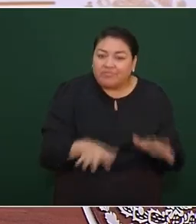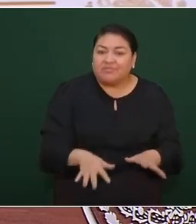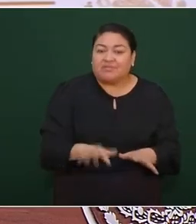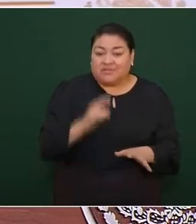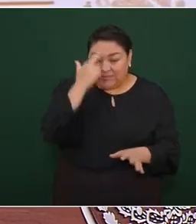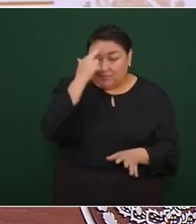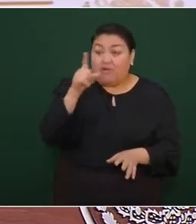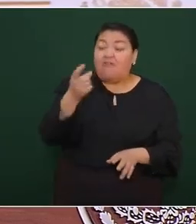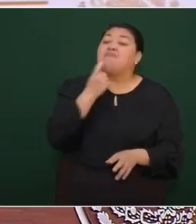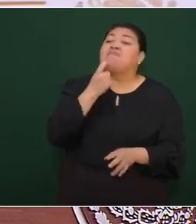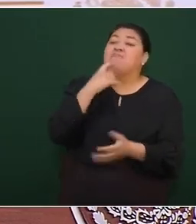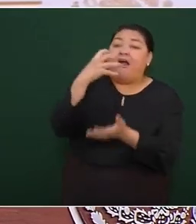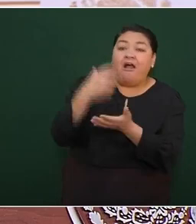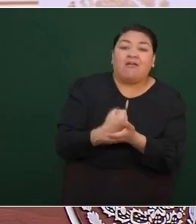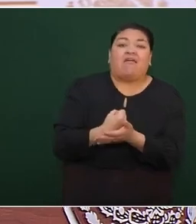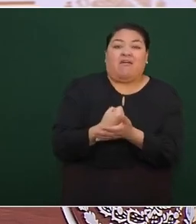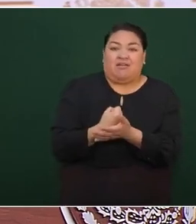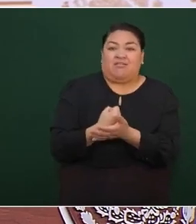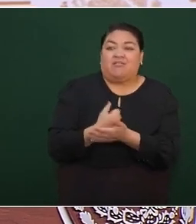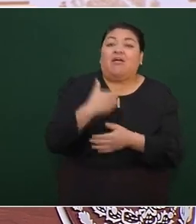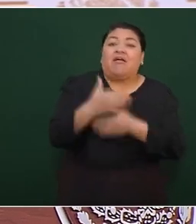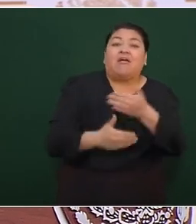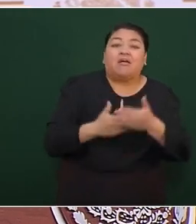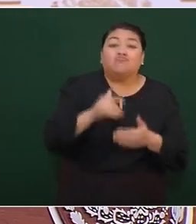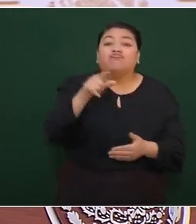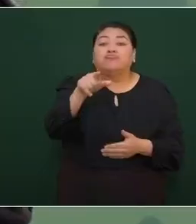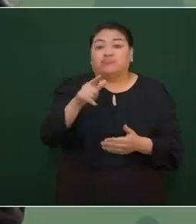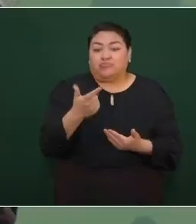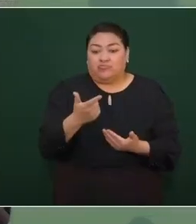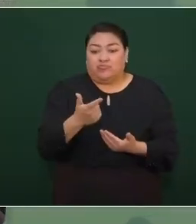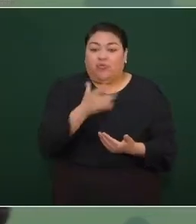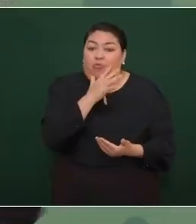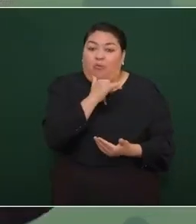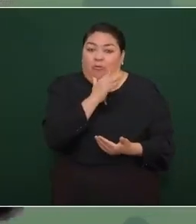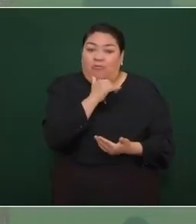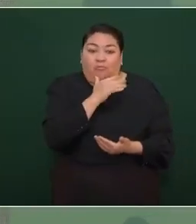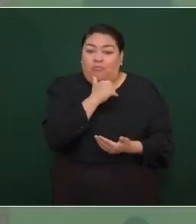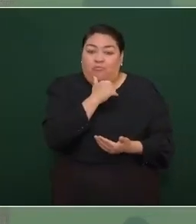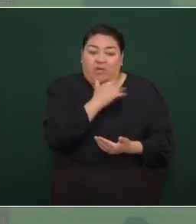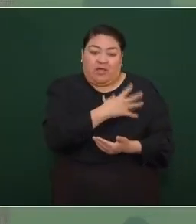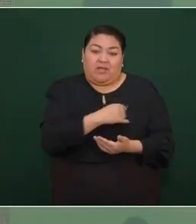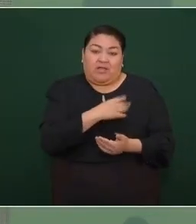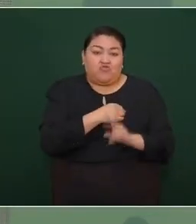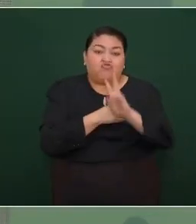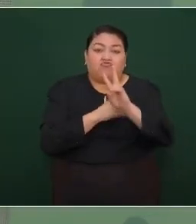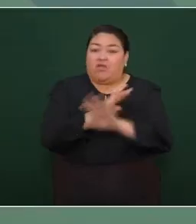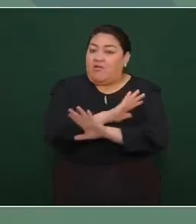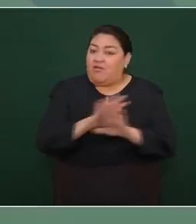si gana López Obrador no vas a poder tener más que dos hijos